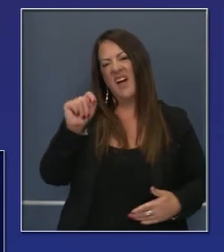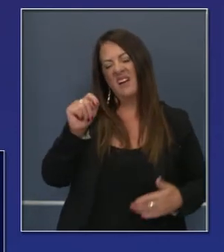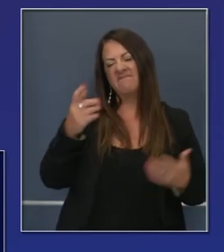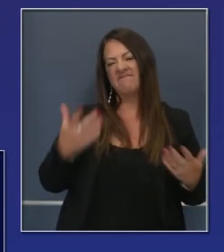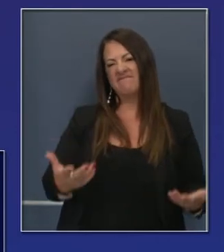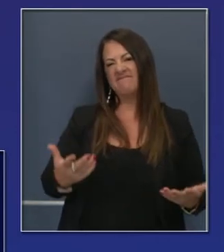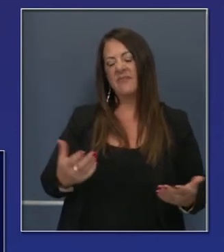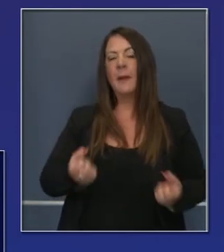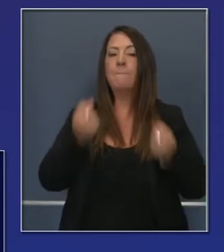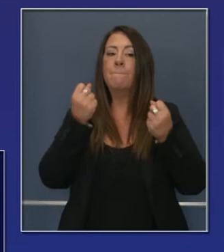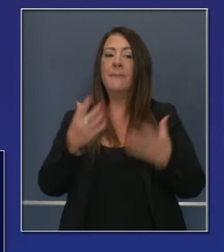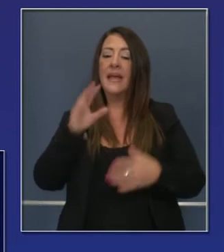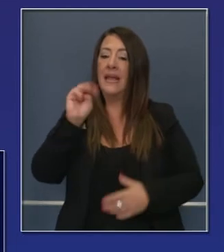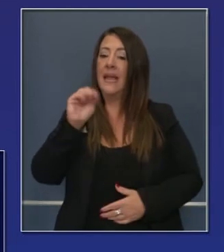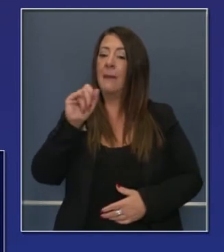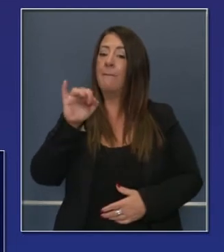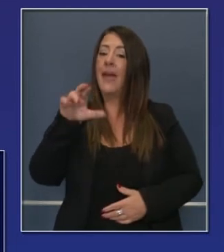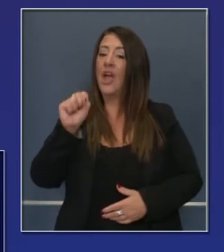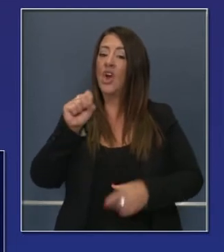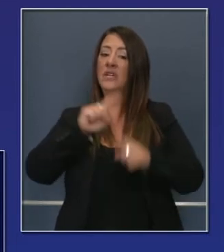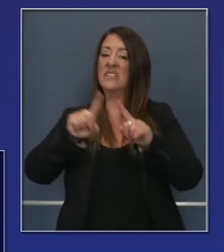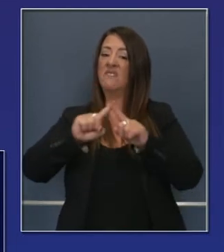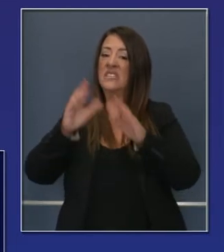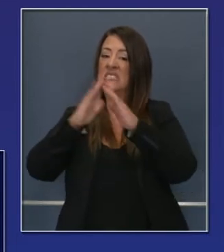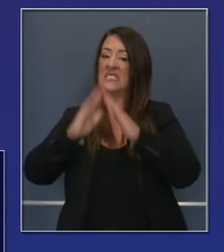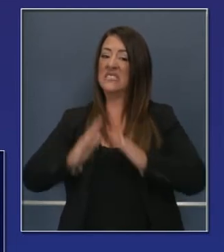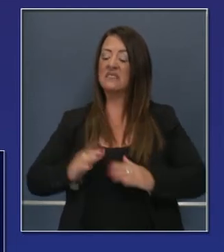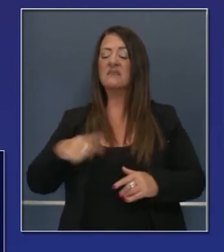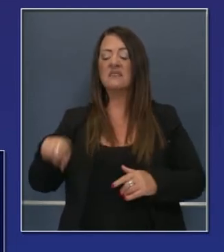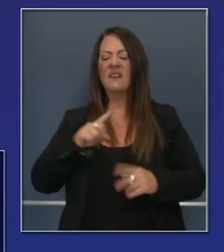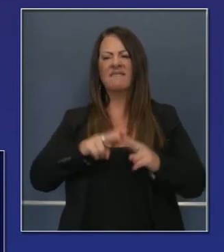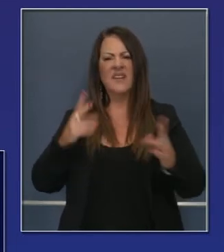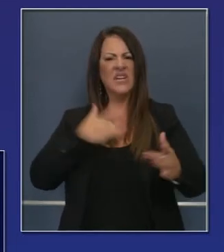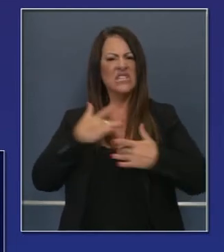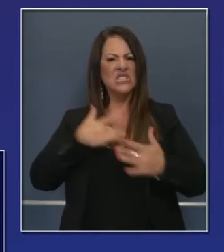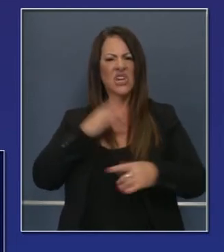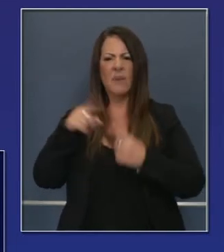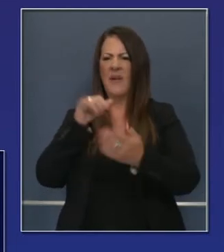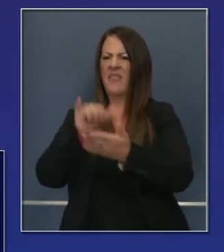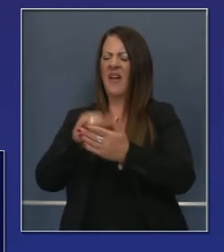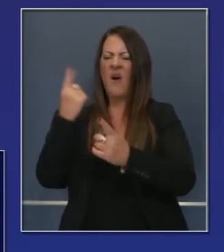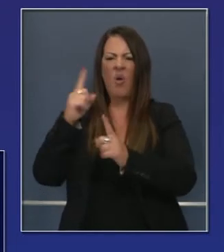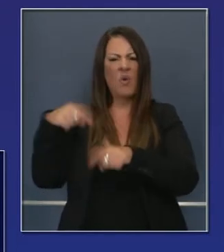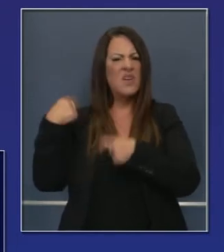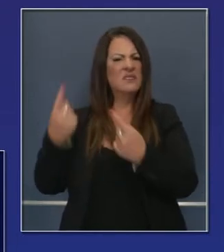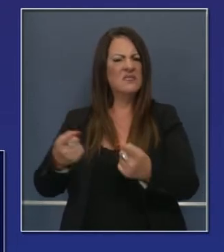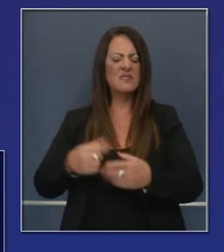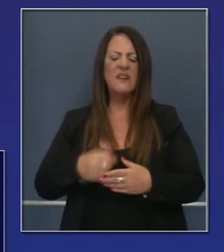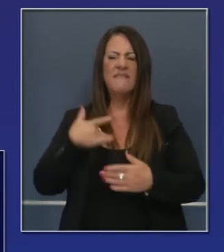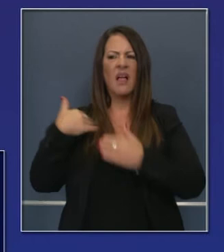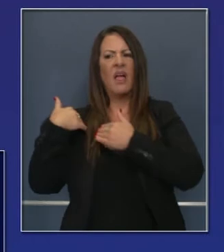enfoque ha sido de alcaldes, no del gobernador y también de oficiales del condado.